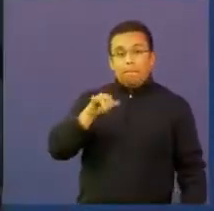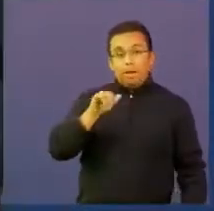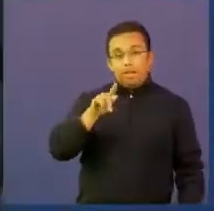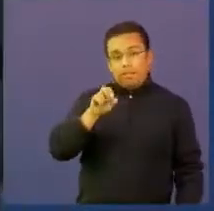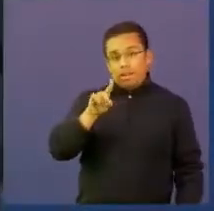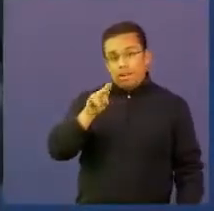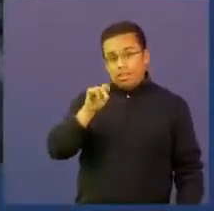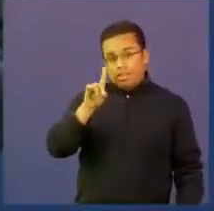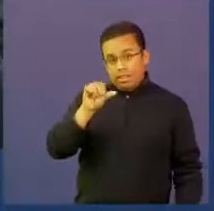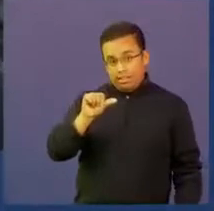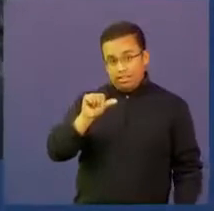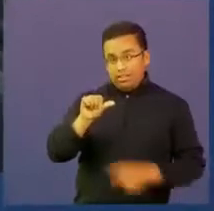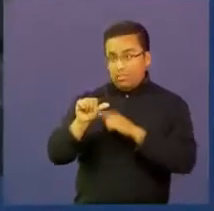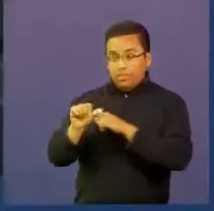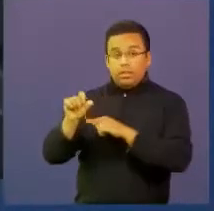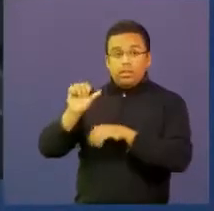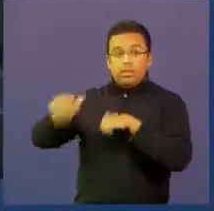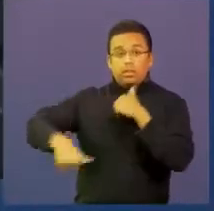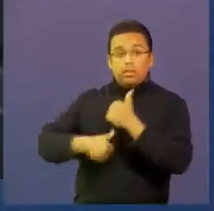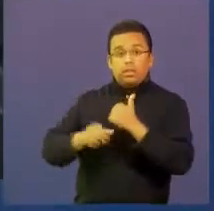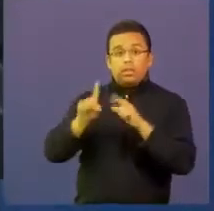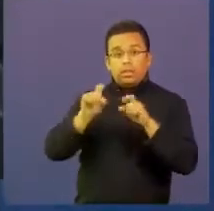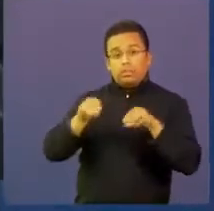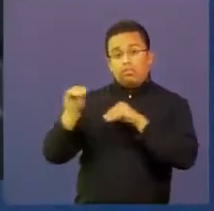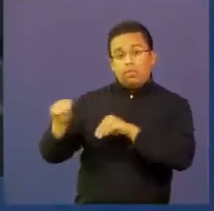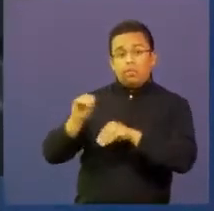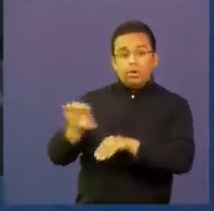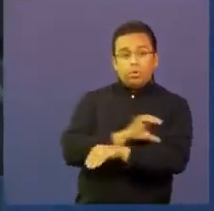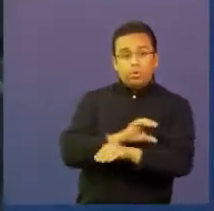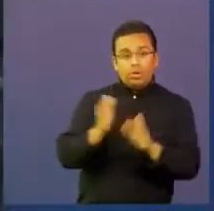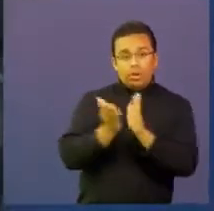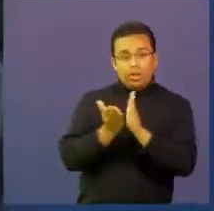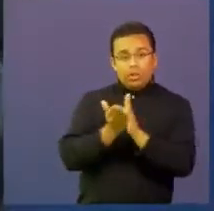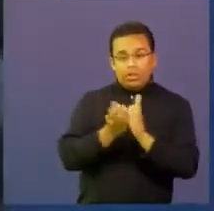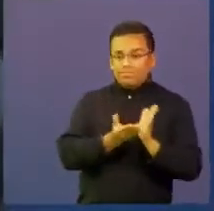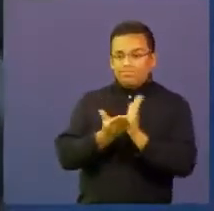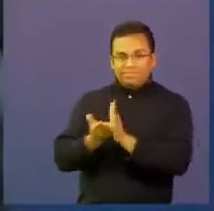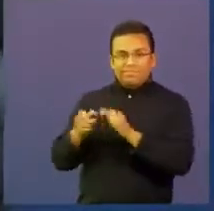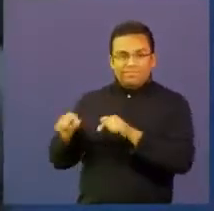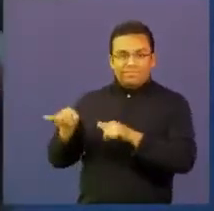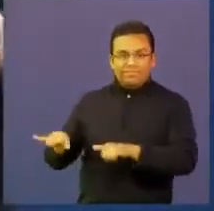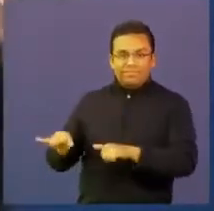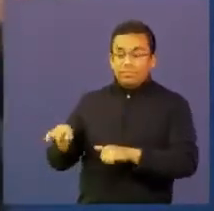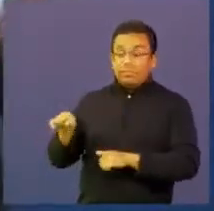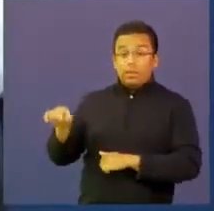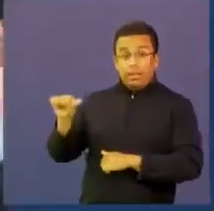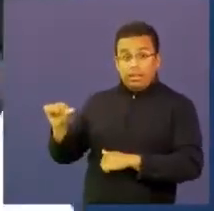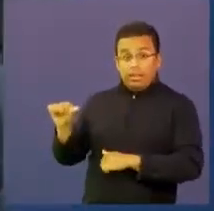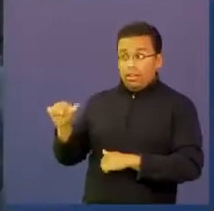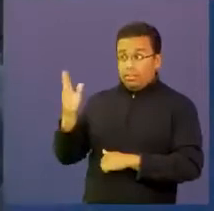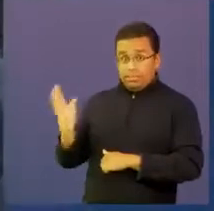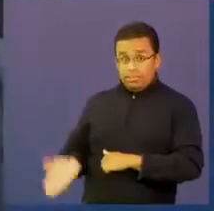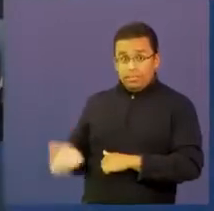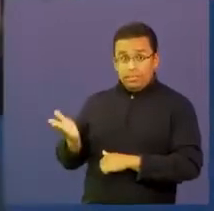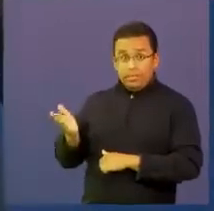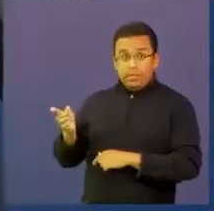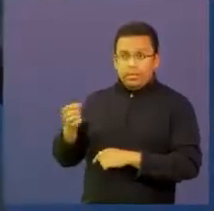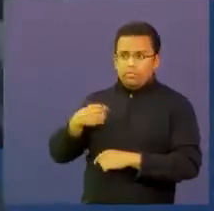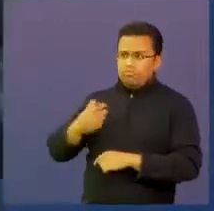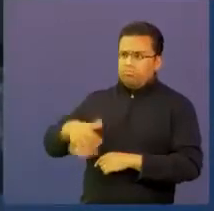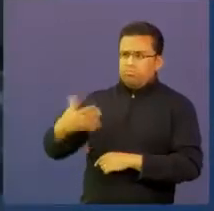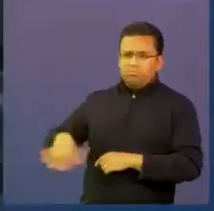subdirectora de formación en computadores para educar. María Fernanda, con una amplísima experiencia